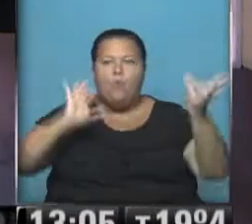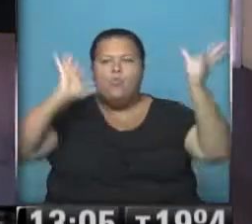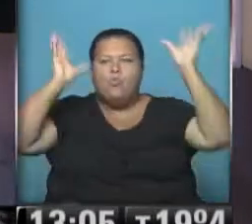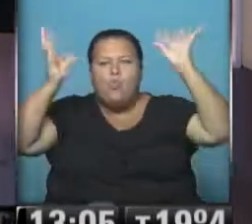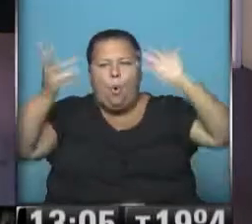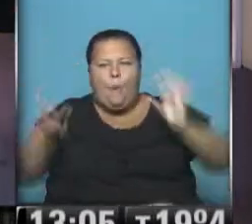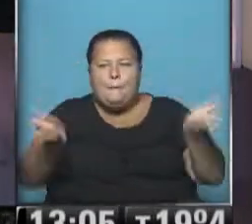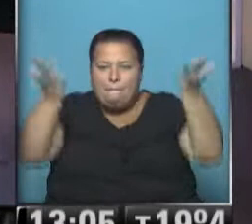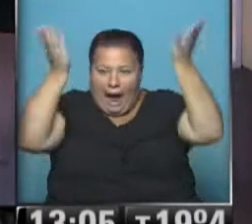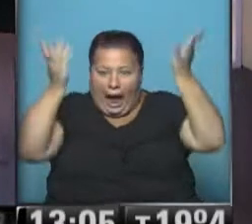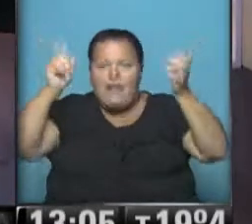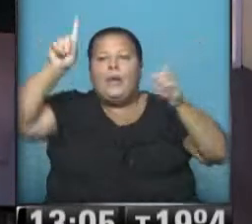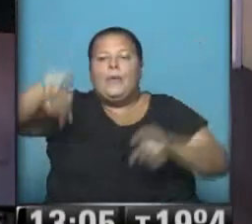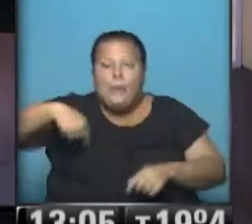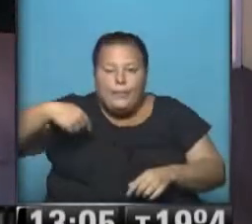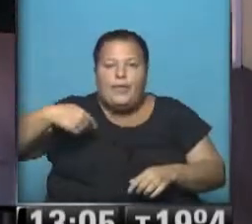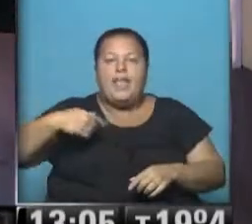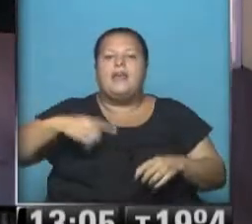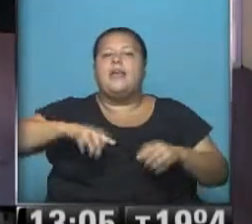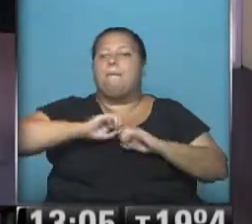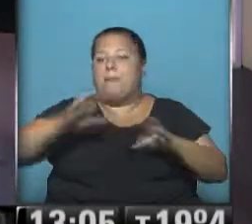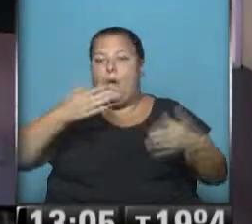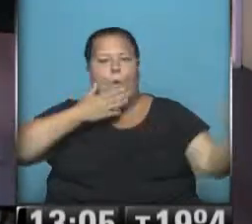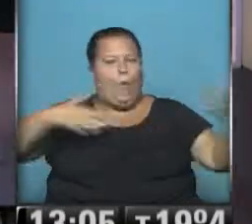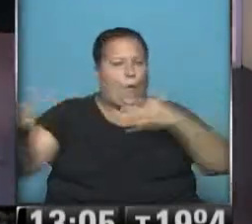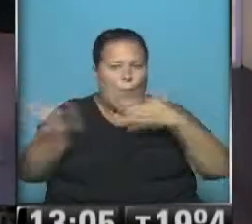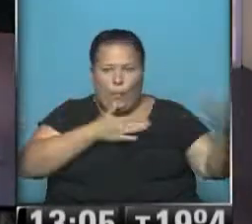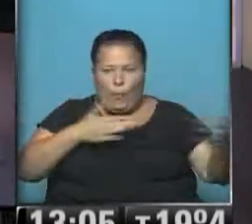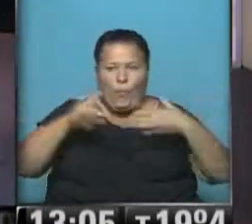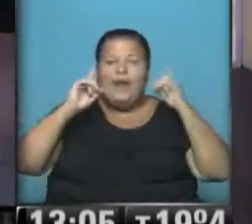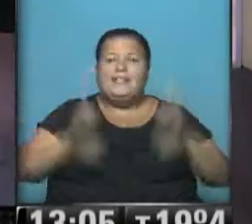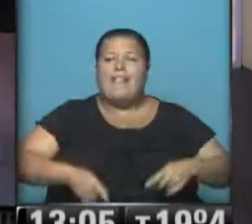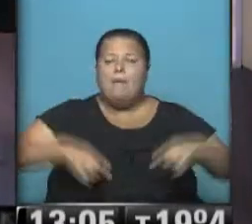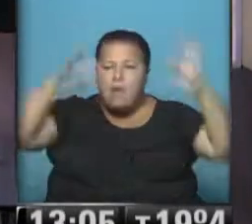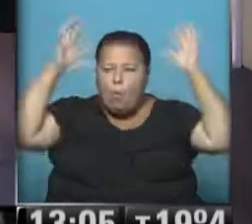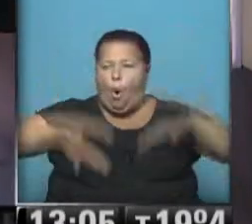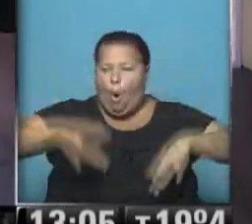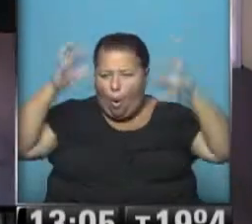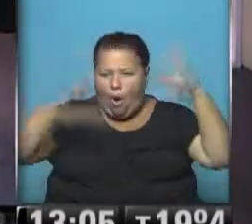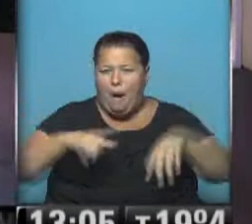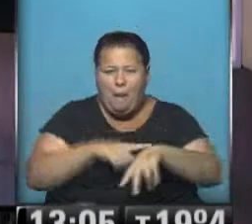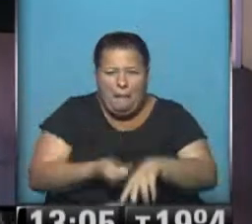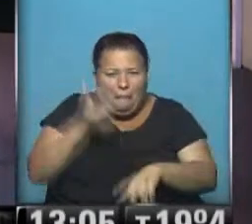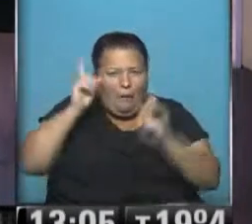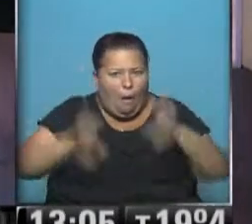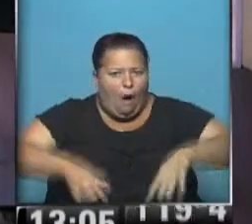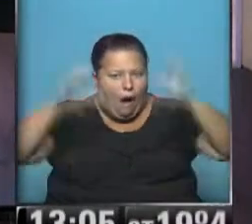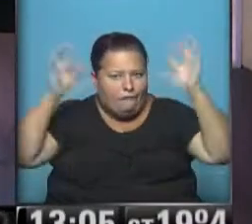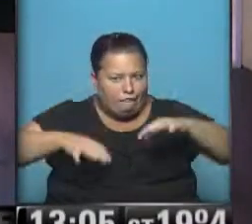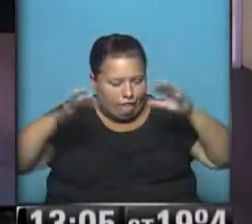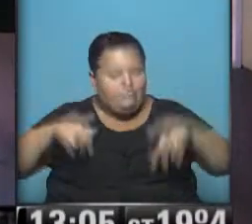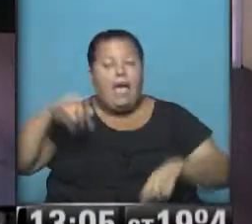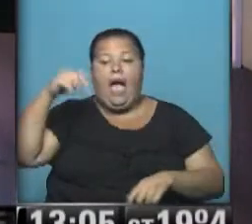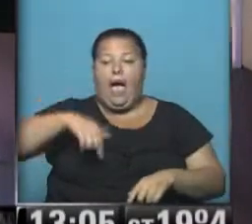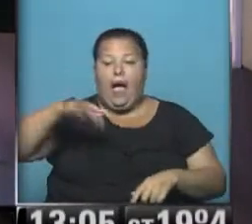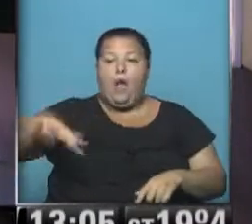mucho más altas y originaron fuertes ráfagas de viento. Además de una gran cantidad de agua en poco tiempo, en este momento